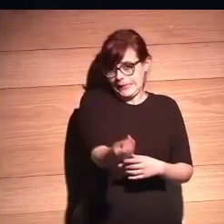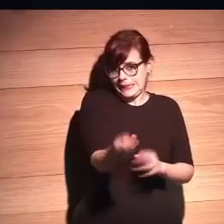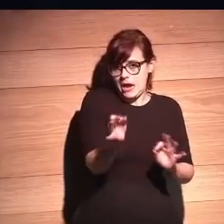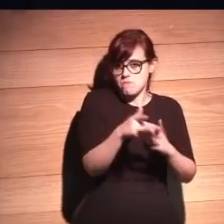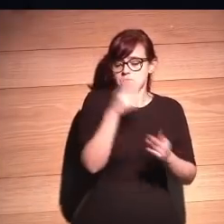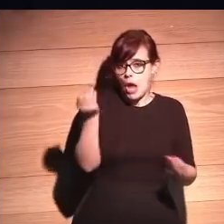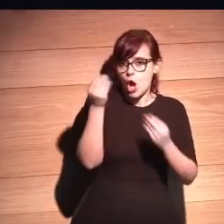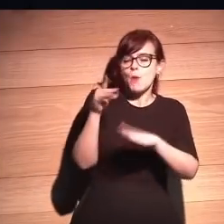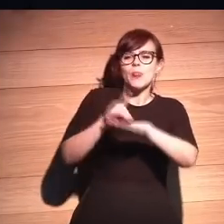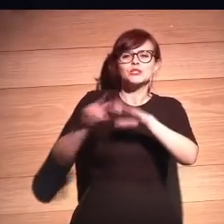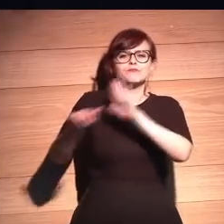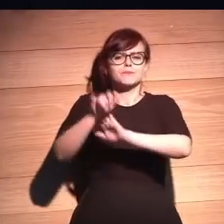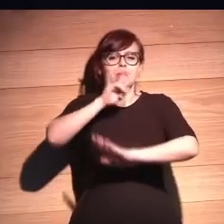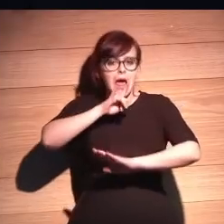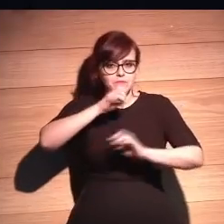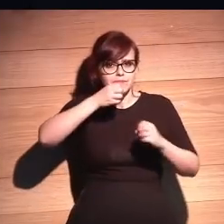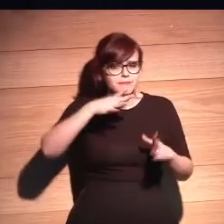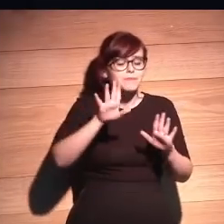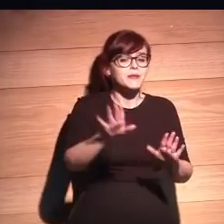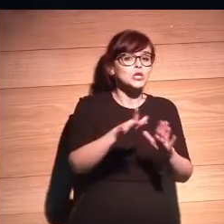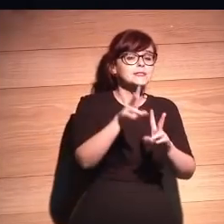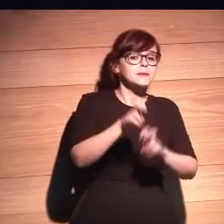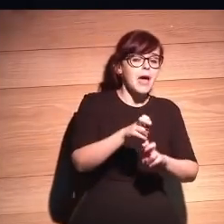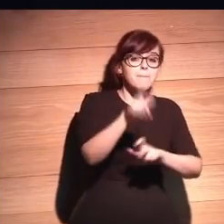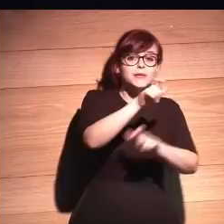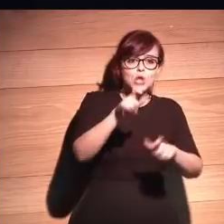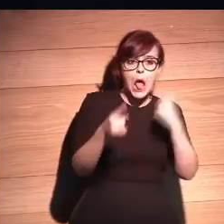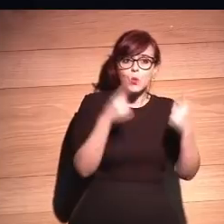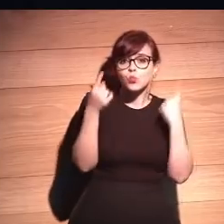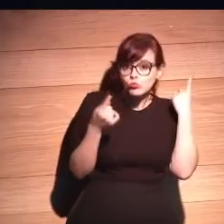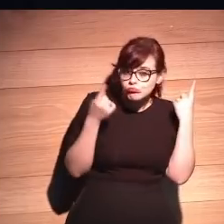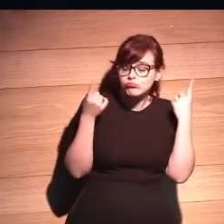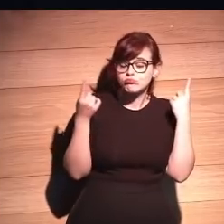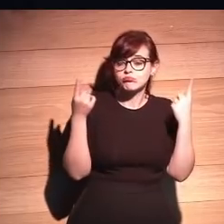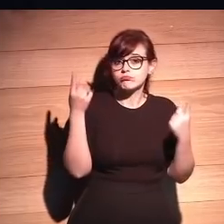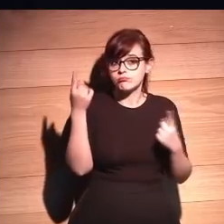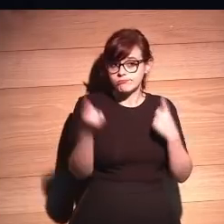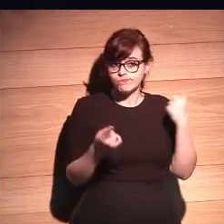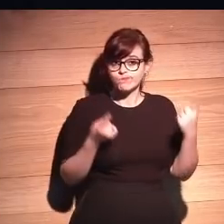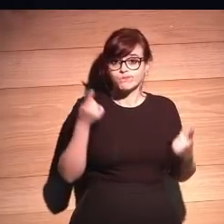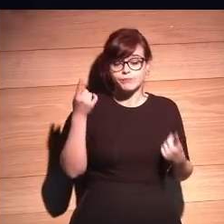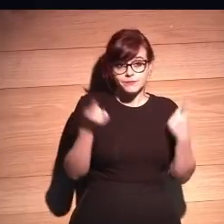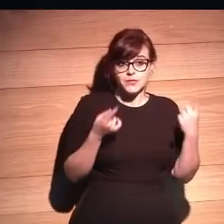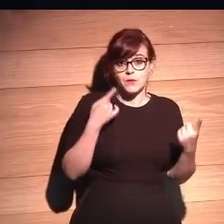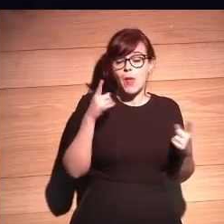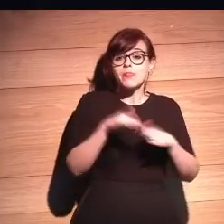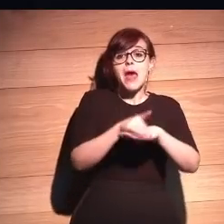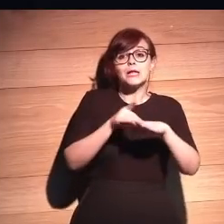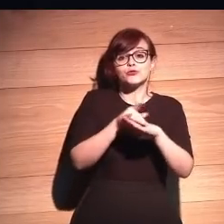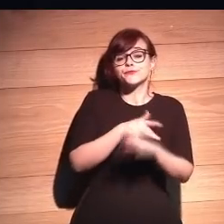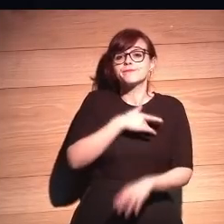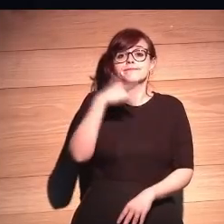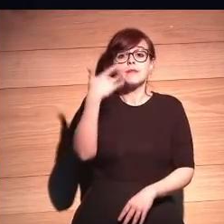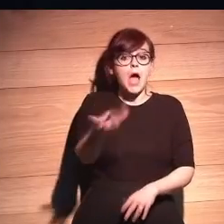mucho mejor. Aquí hay una parte de personas que han perdido que han cedido sus datos